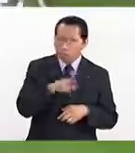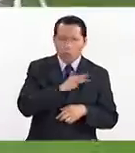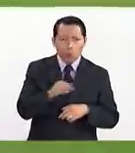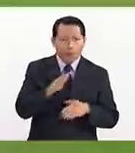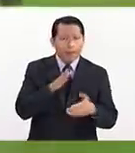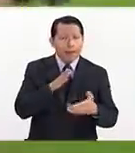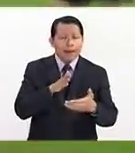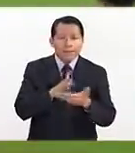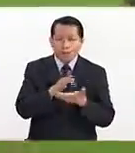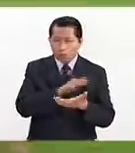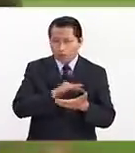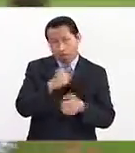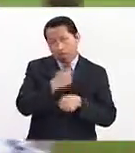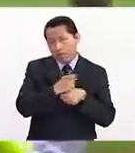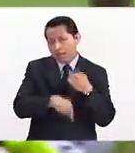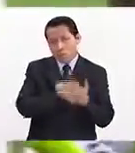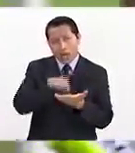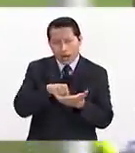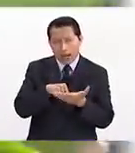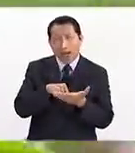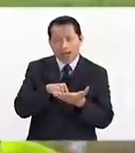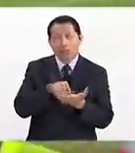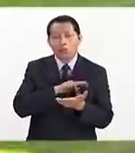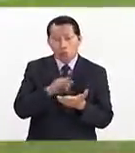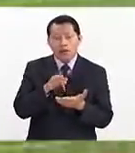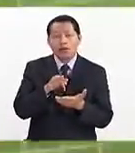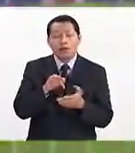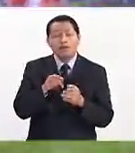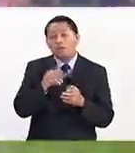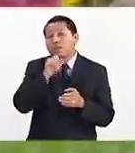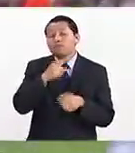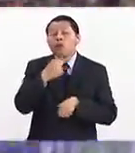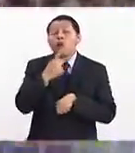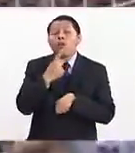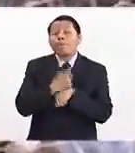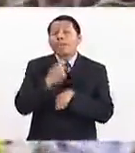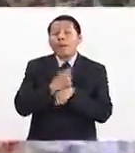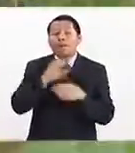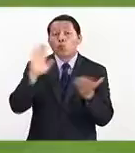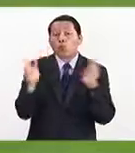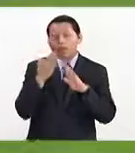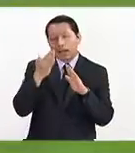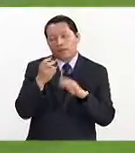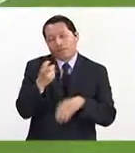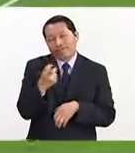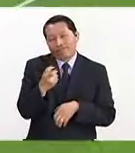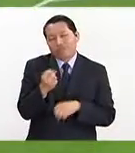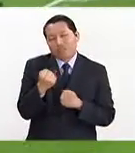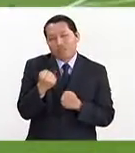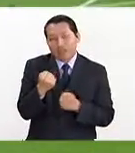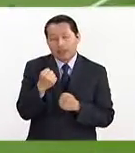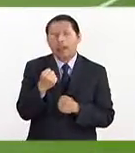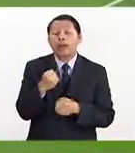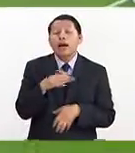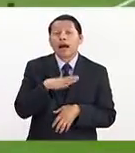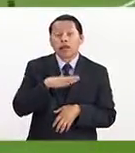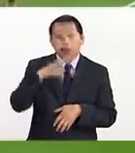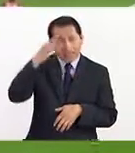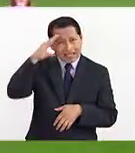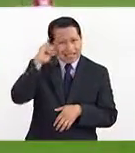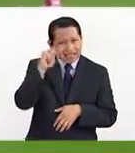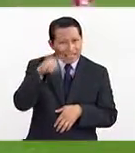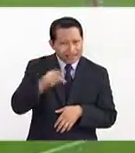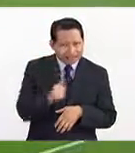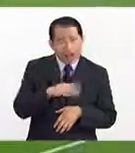llegar en el primer lugar a lo que sería su primer mundial. Espectacular esta situación. Islandia recibe en la última fecha